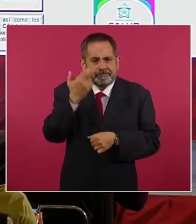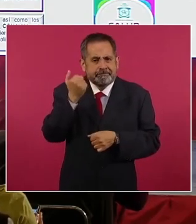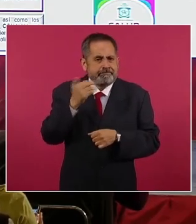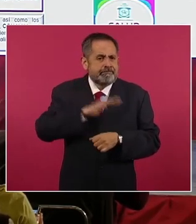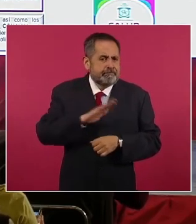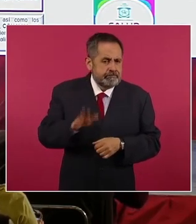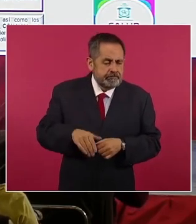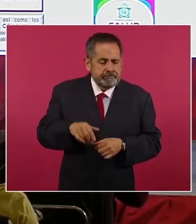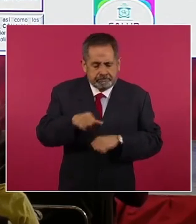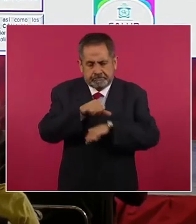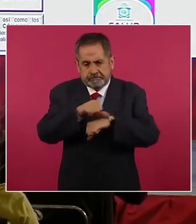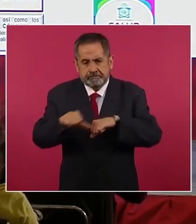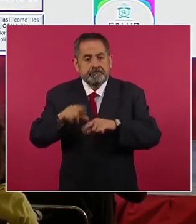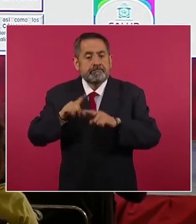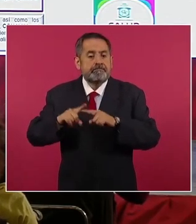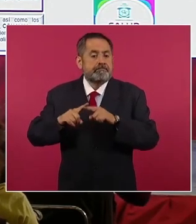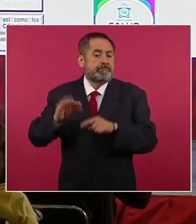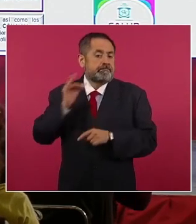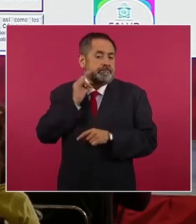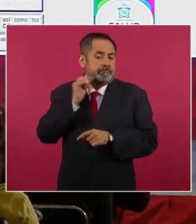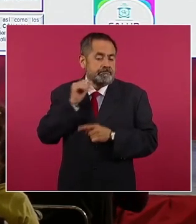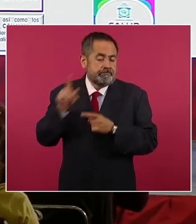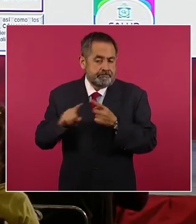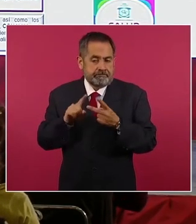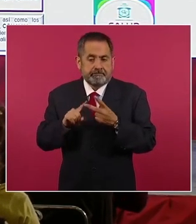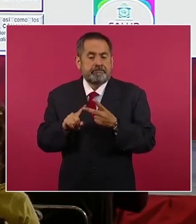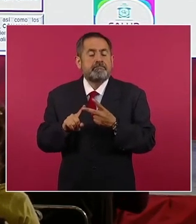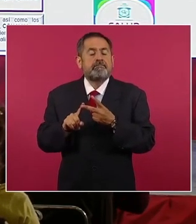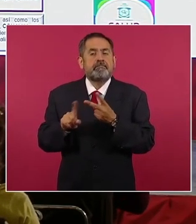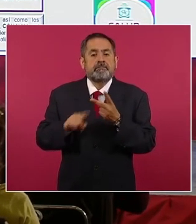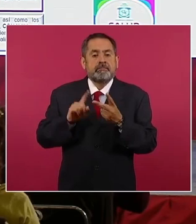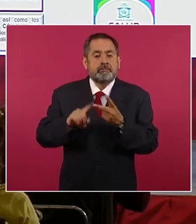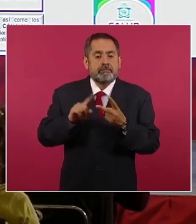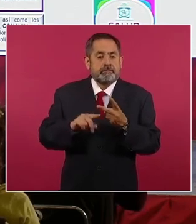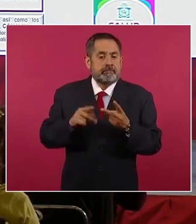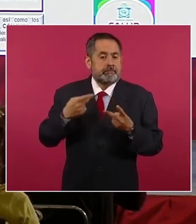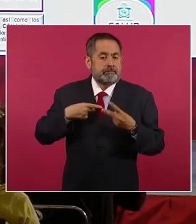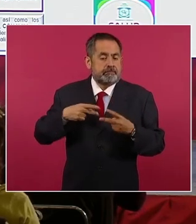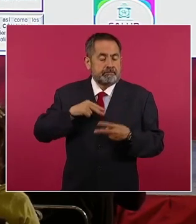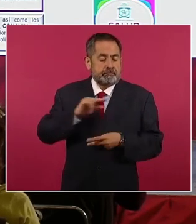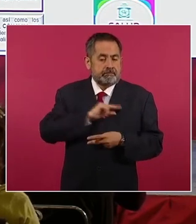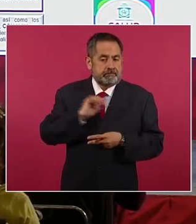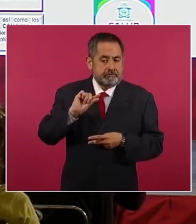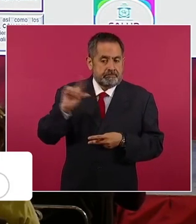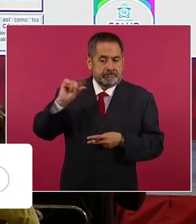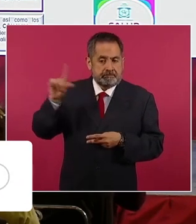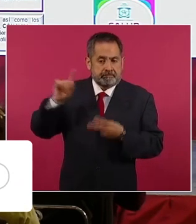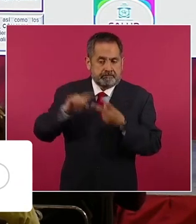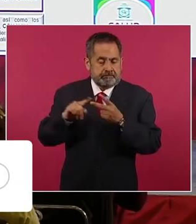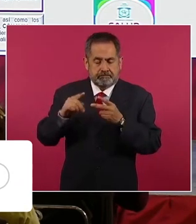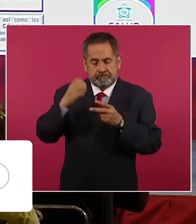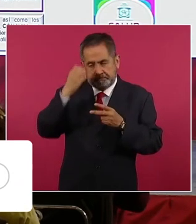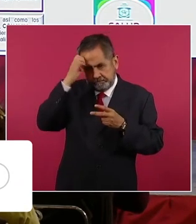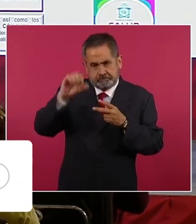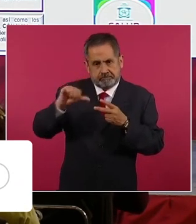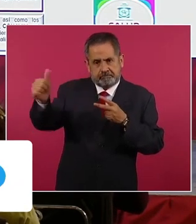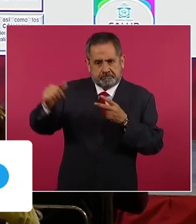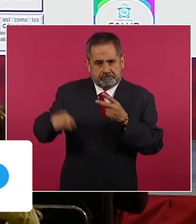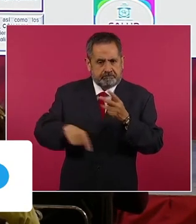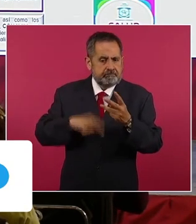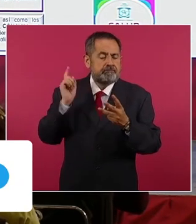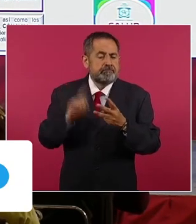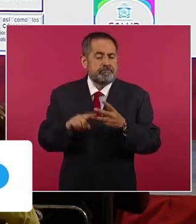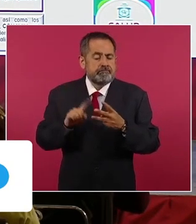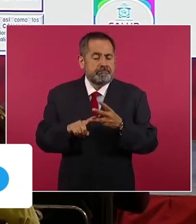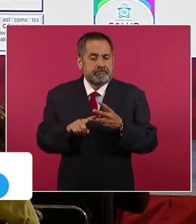Servicios Periciales de la Fiscalía, una segunda a cargo de especialistas forenses ajenos a la Fiscalía de Oaxaca